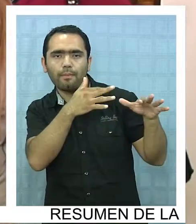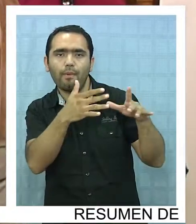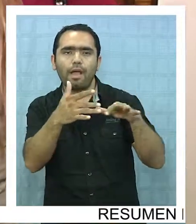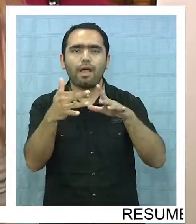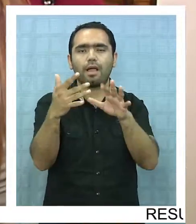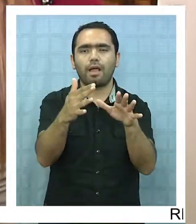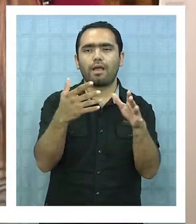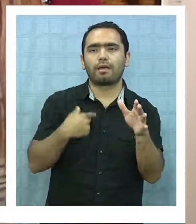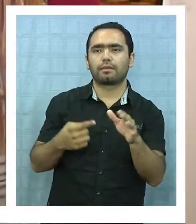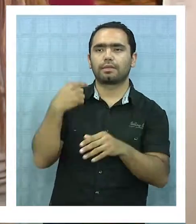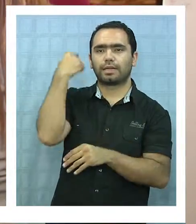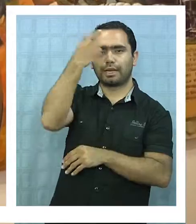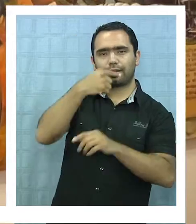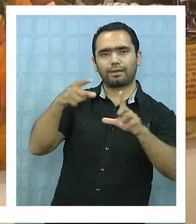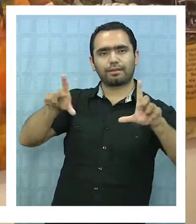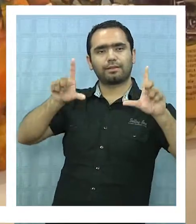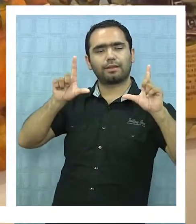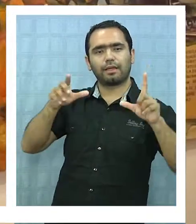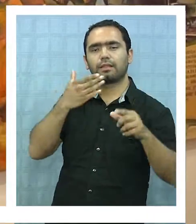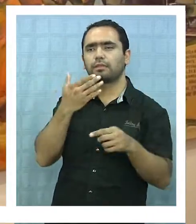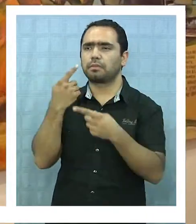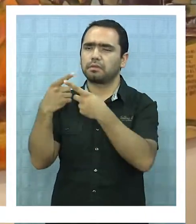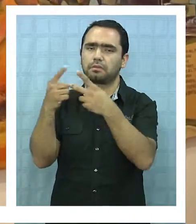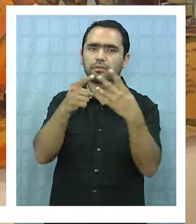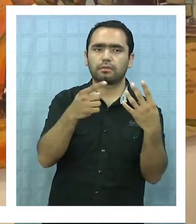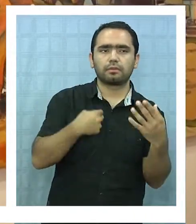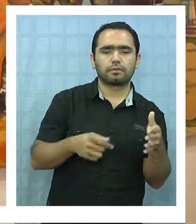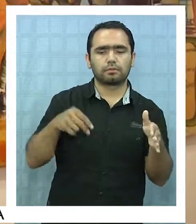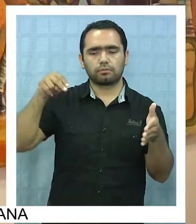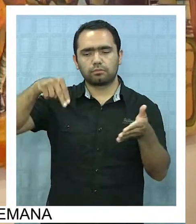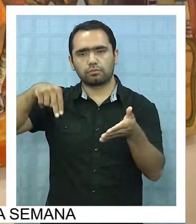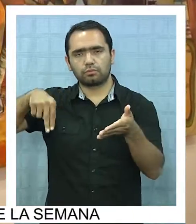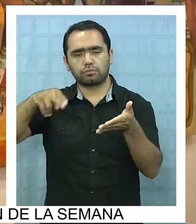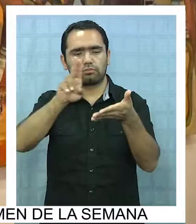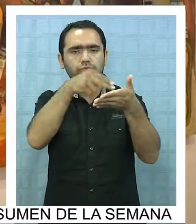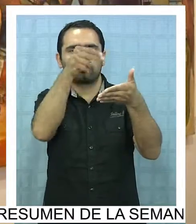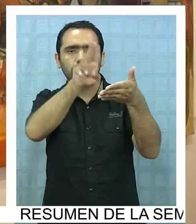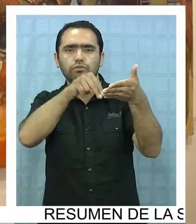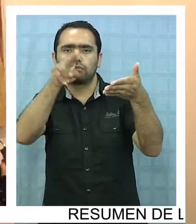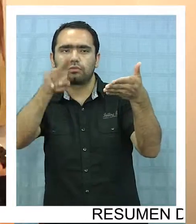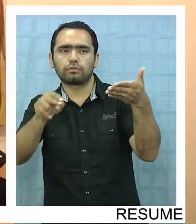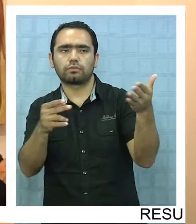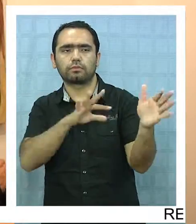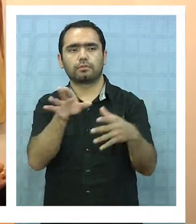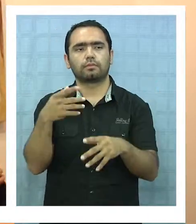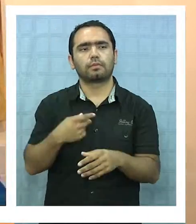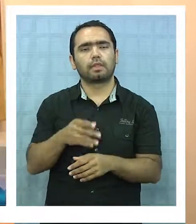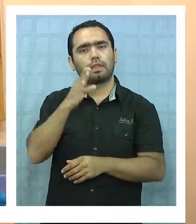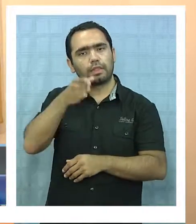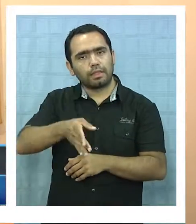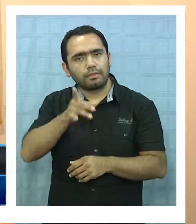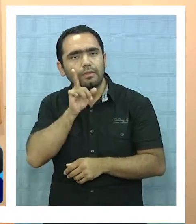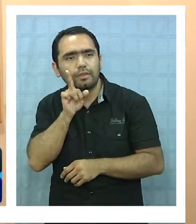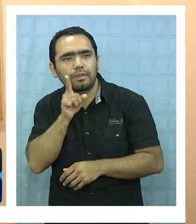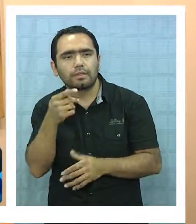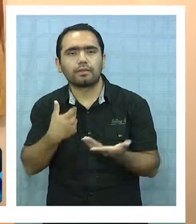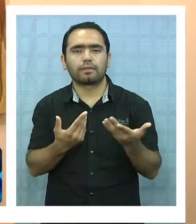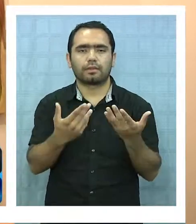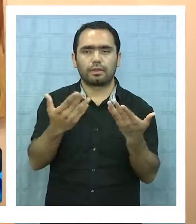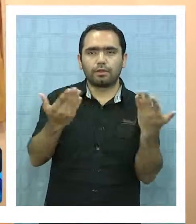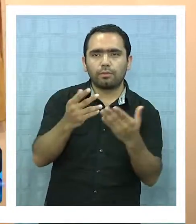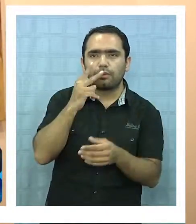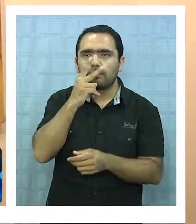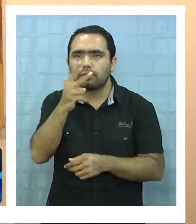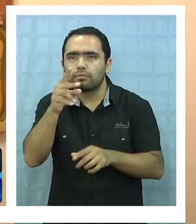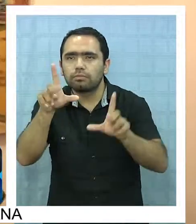retratos y puentes, utilizando la técnica del óleo sobre el lienzo. Tiene que tener algo para enseñar,